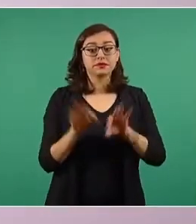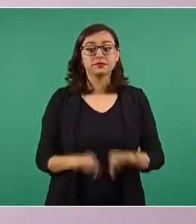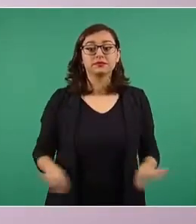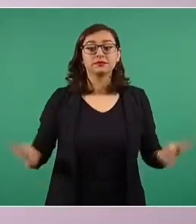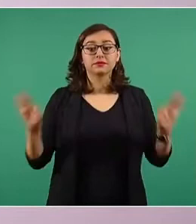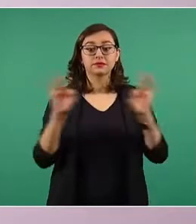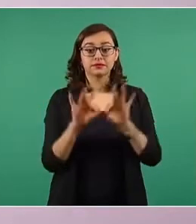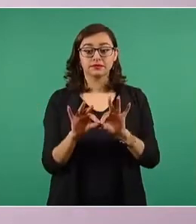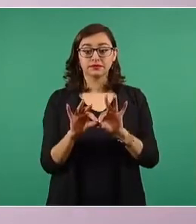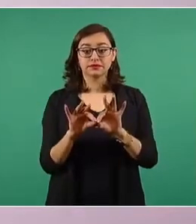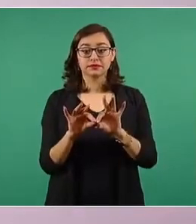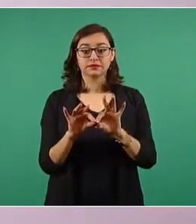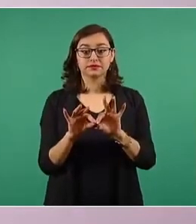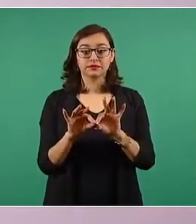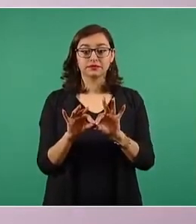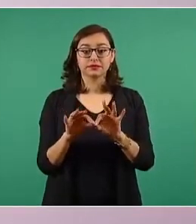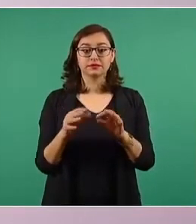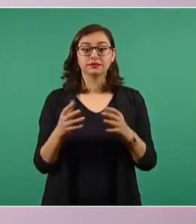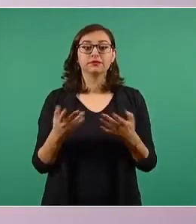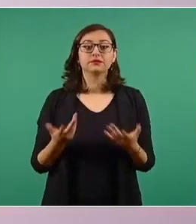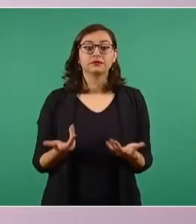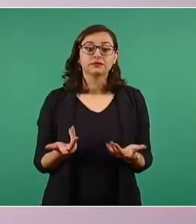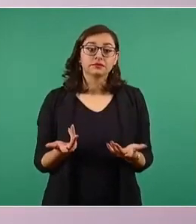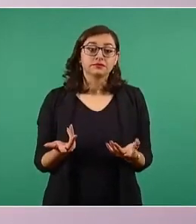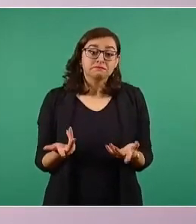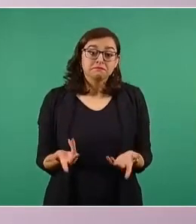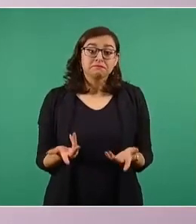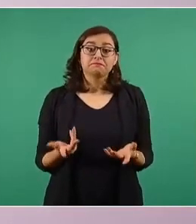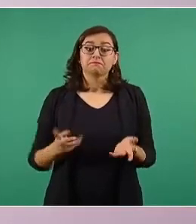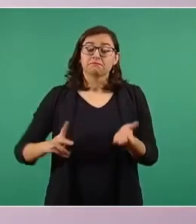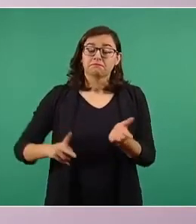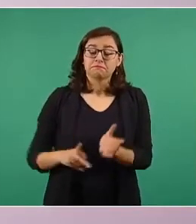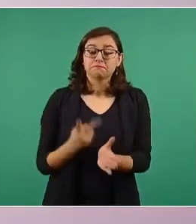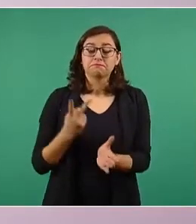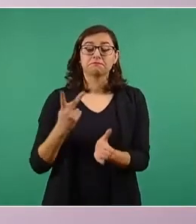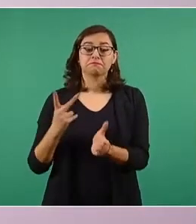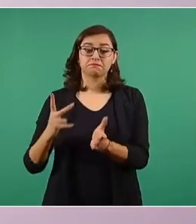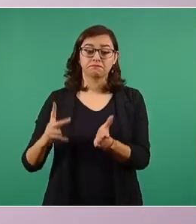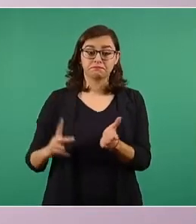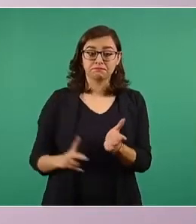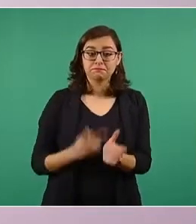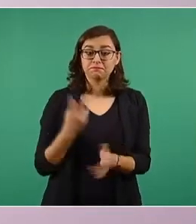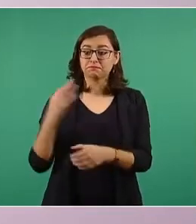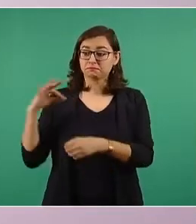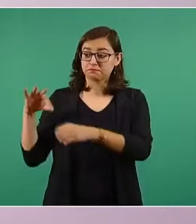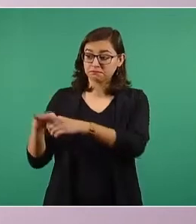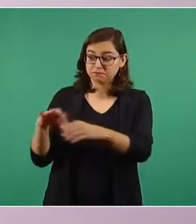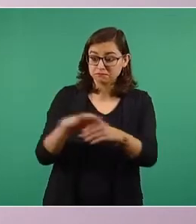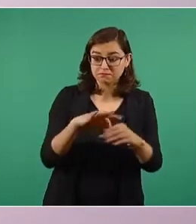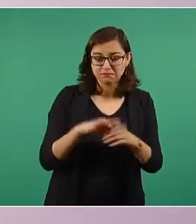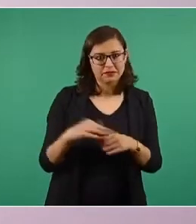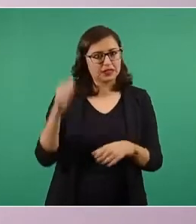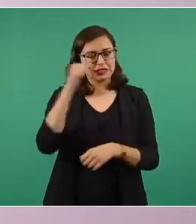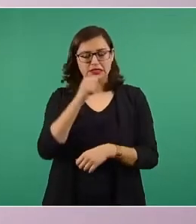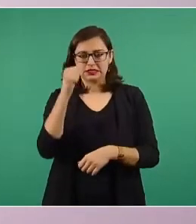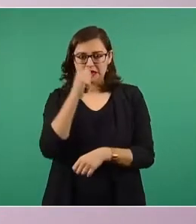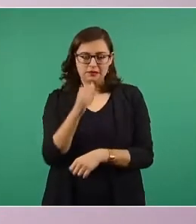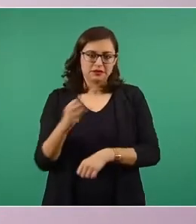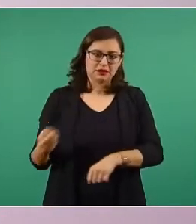a pesar de que como en todas las elecciones se calientan los ánimos,